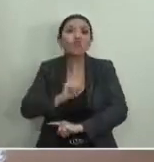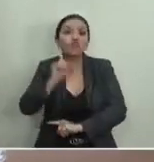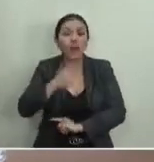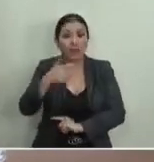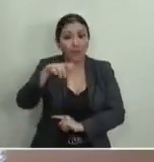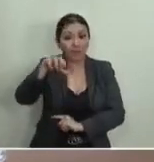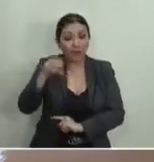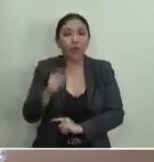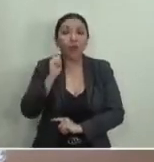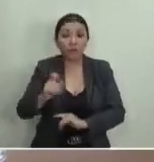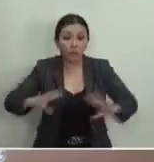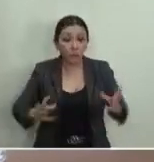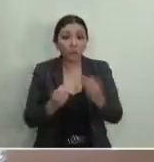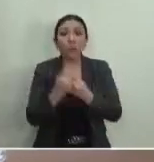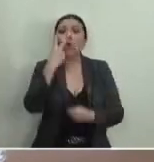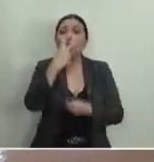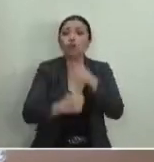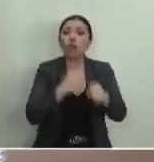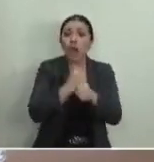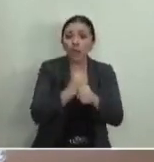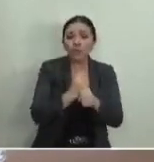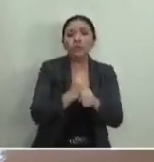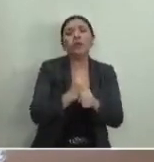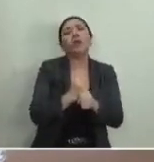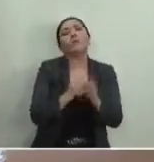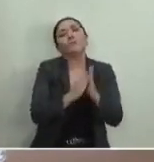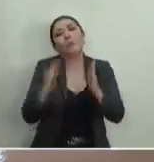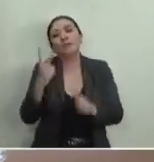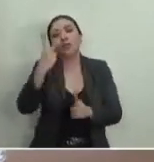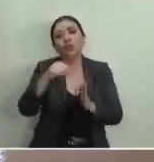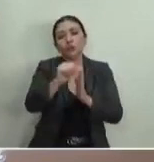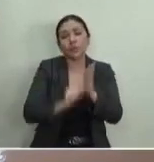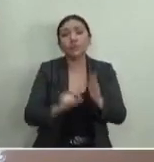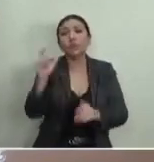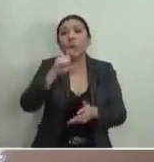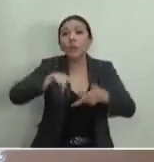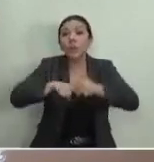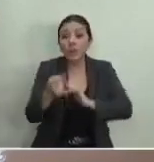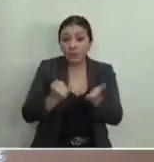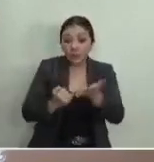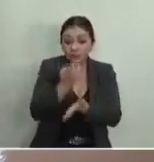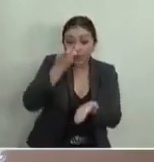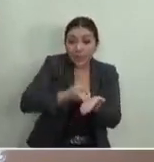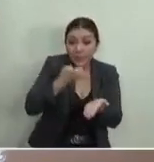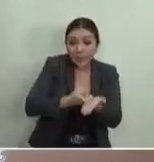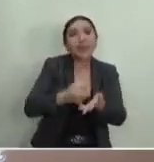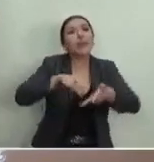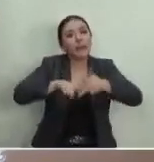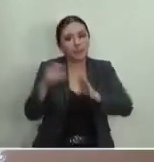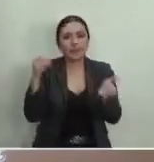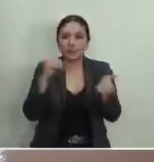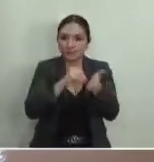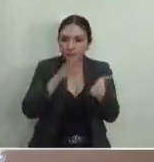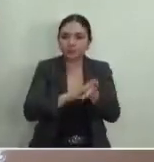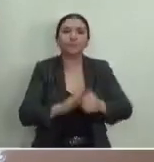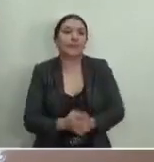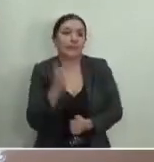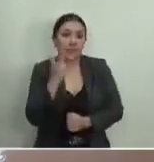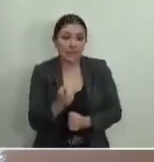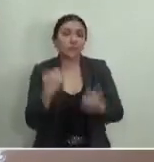corresponde a un total de dos años y dos meses, contados a partir de que quede firme la presente determinación. Lo anterior,